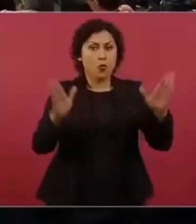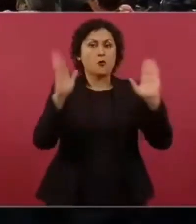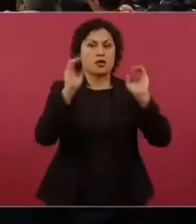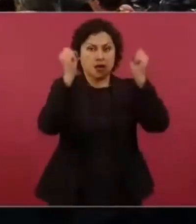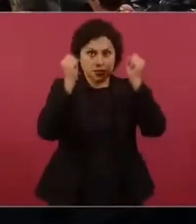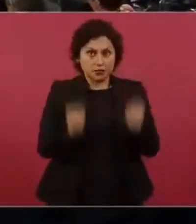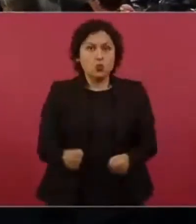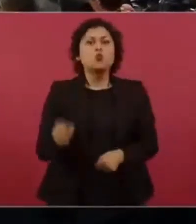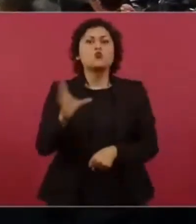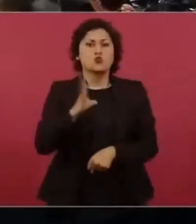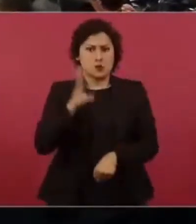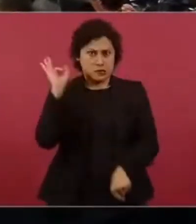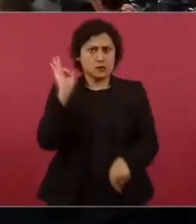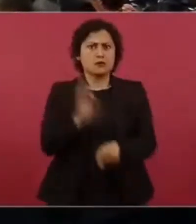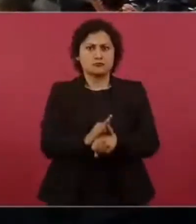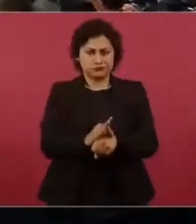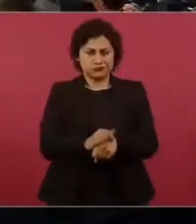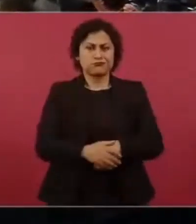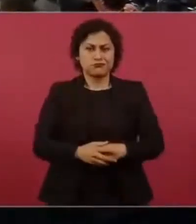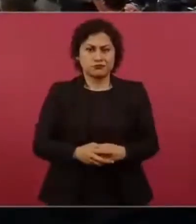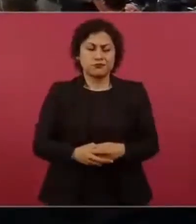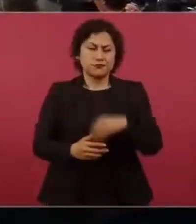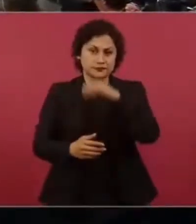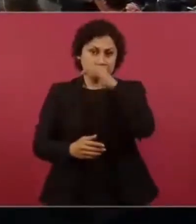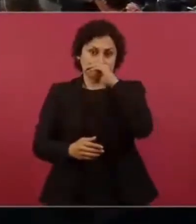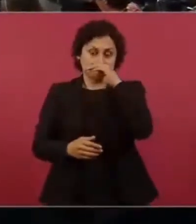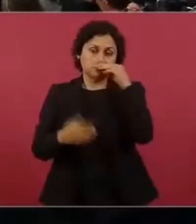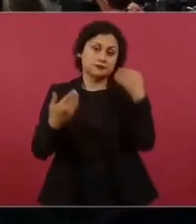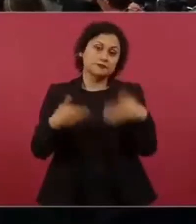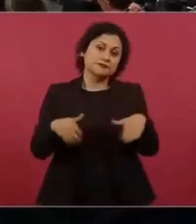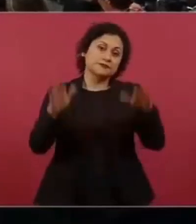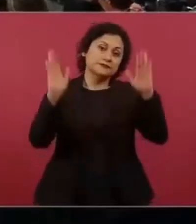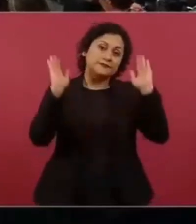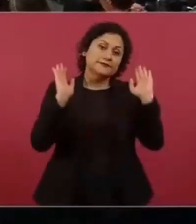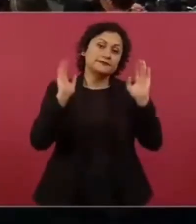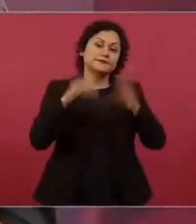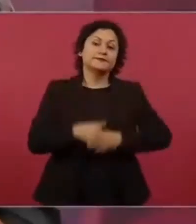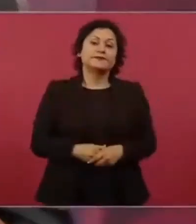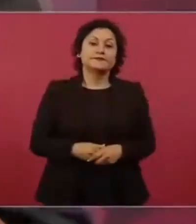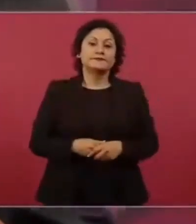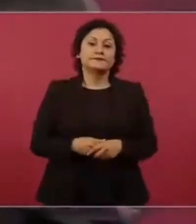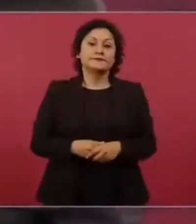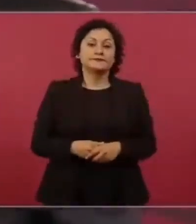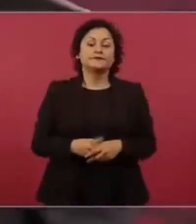Bueno, hasta edificios